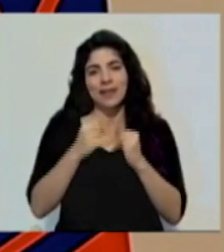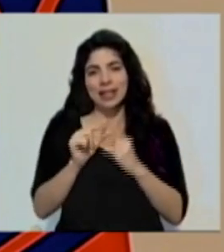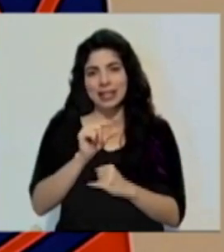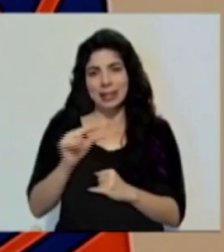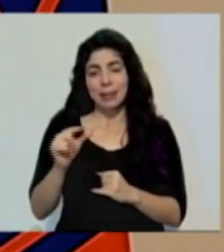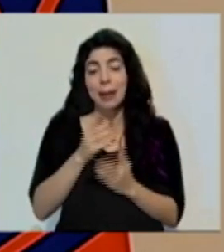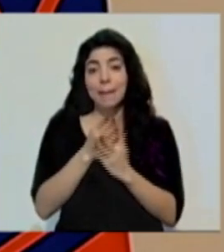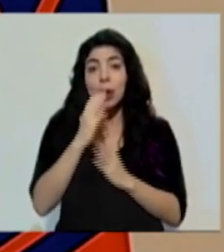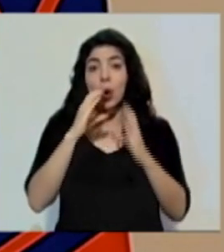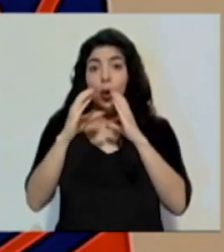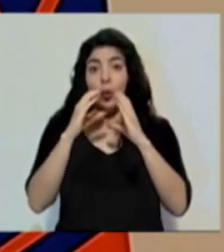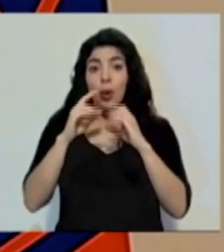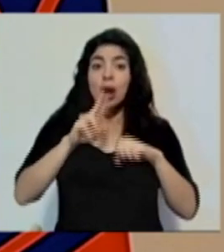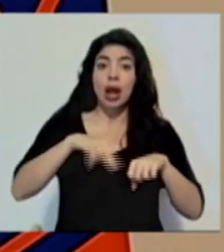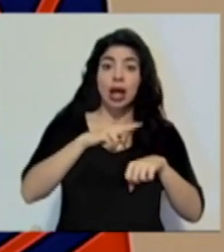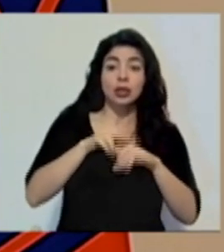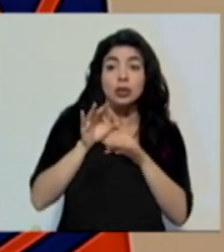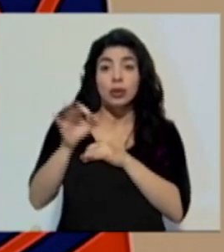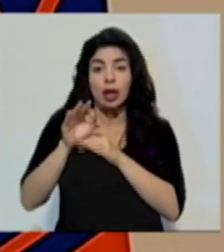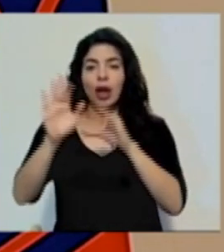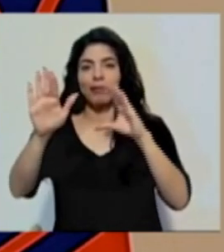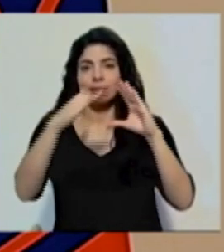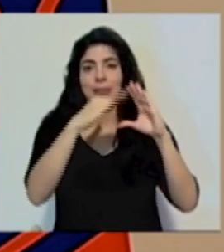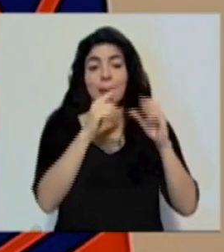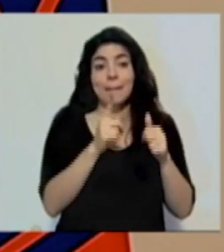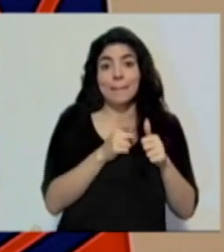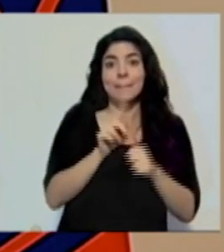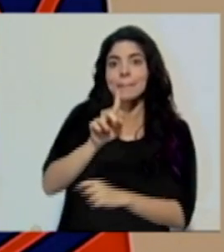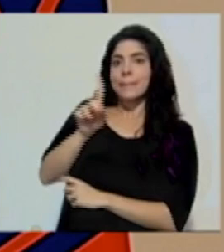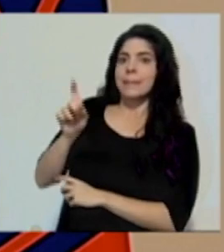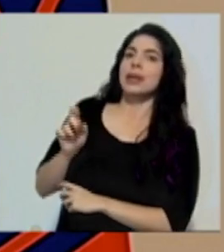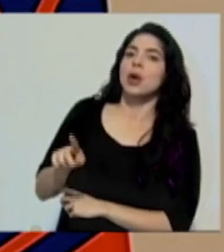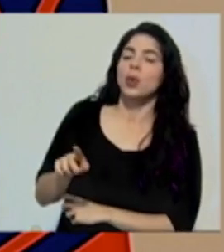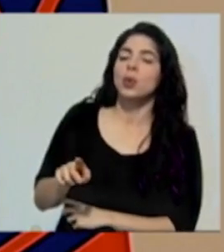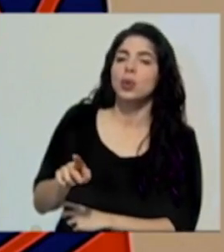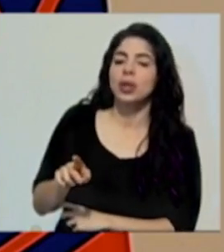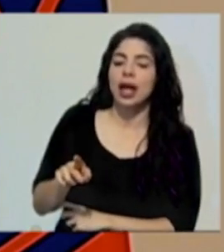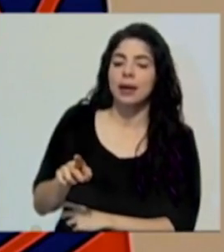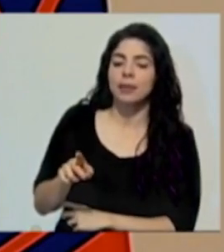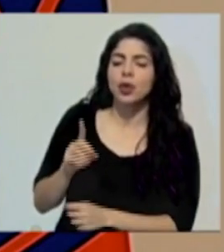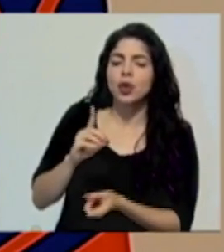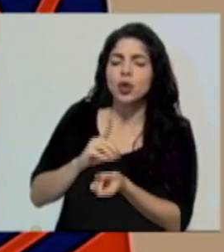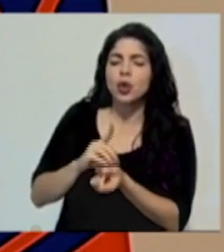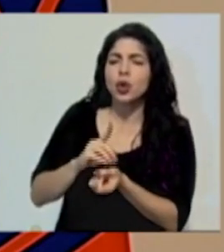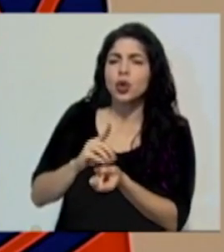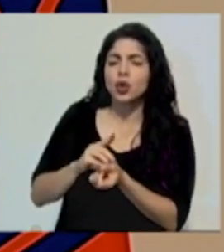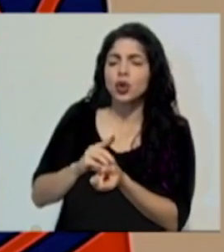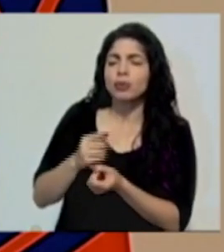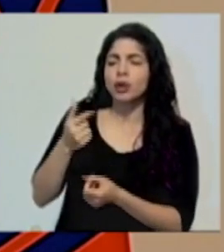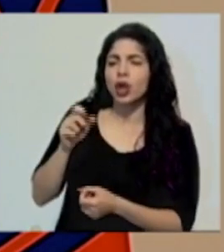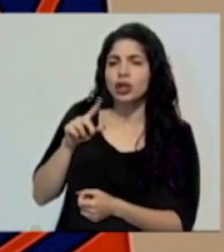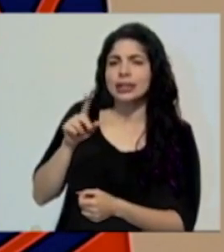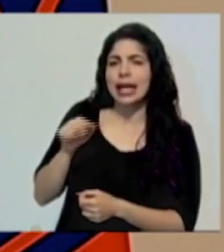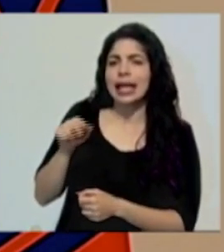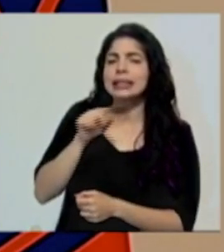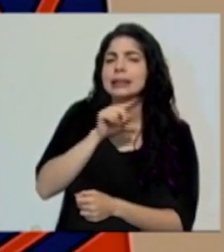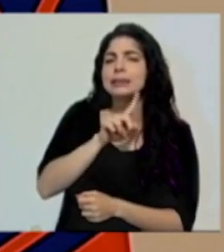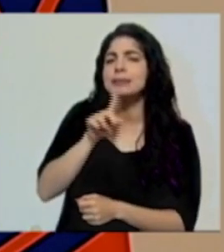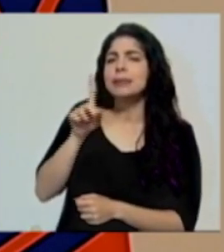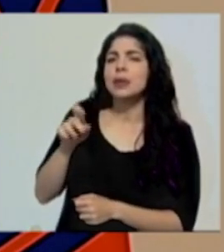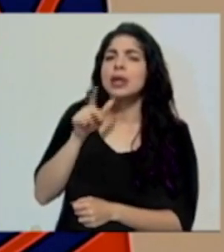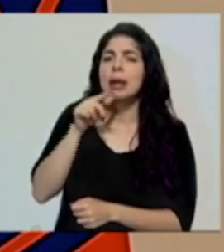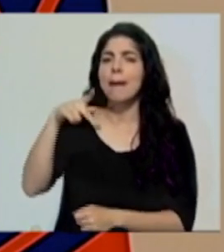parte de los medios de comunicación nacionales y regionales. La primera consulta, doctor González, lo plantea